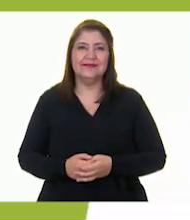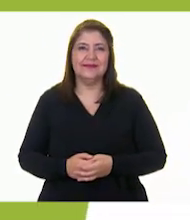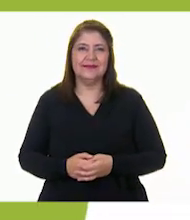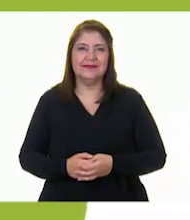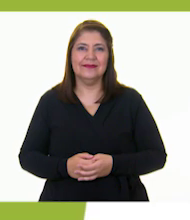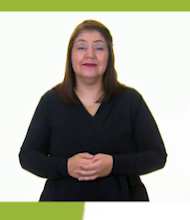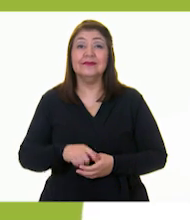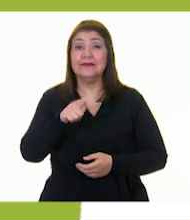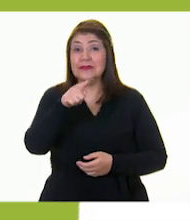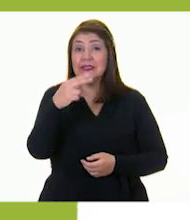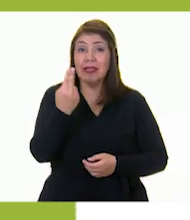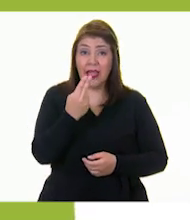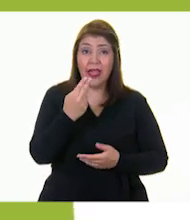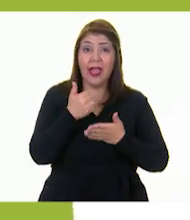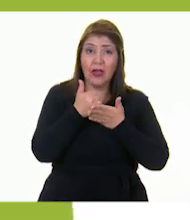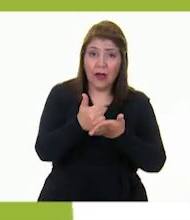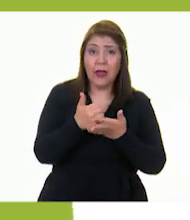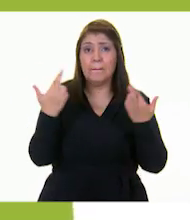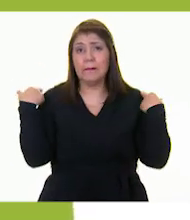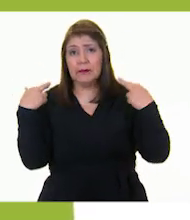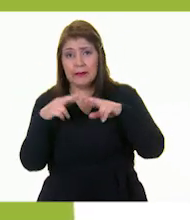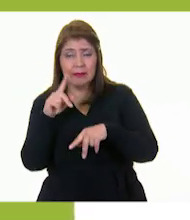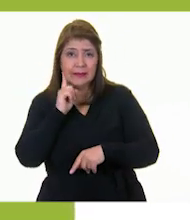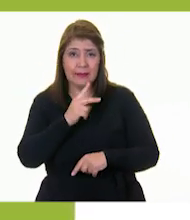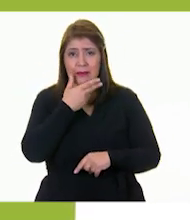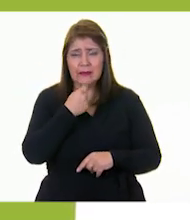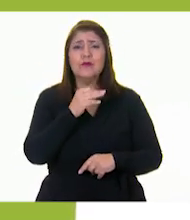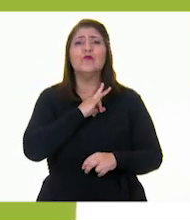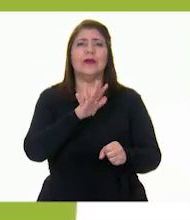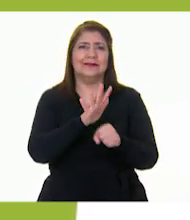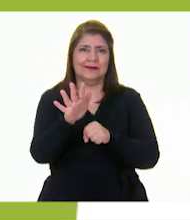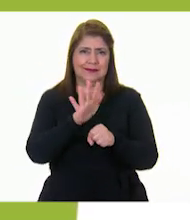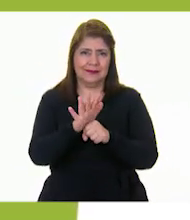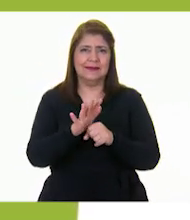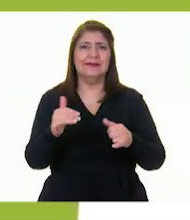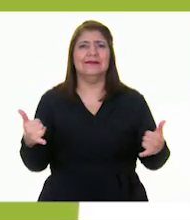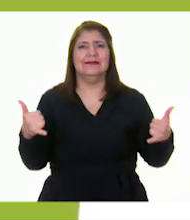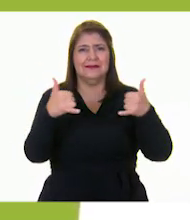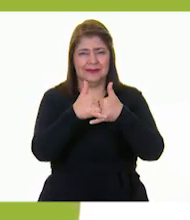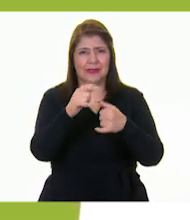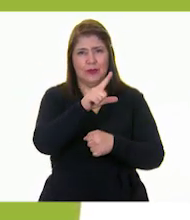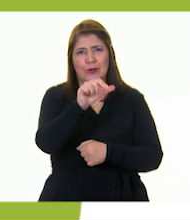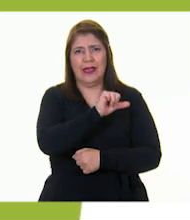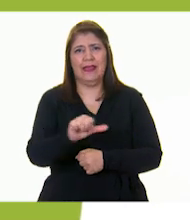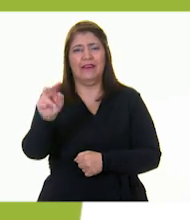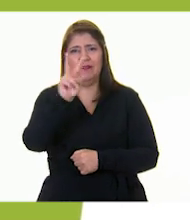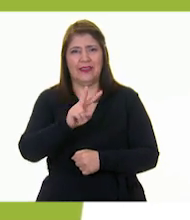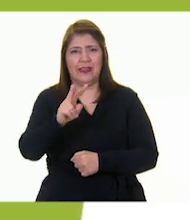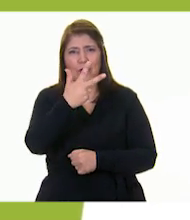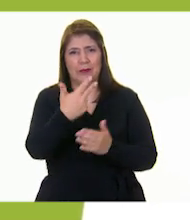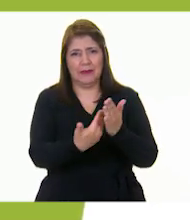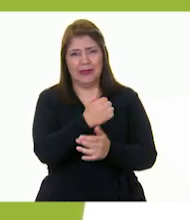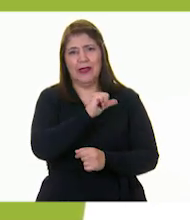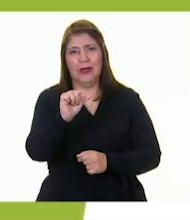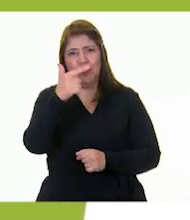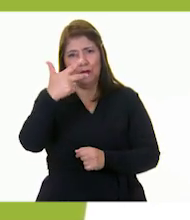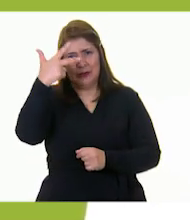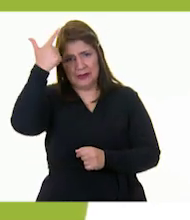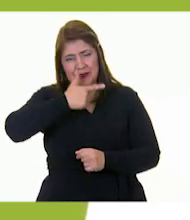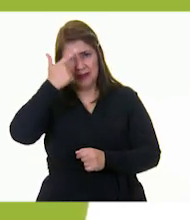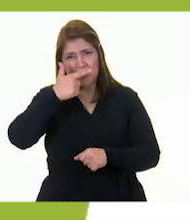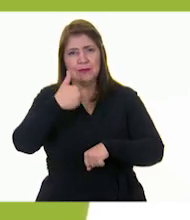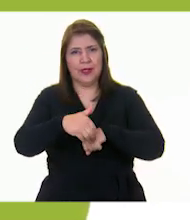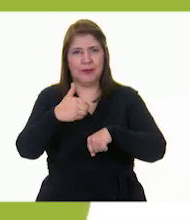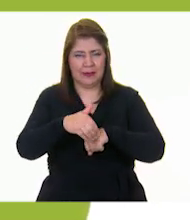Para solicitar apoyo pedagógico, comunícate con maestras y maestros de lunes a viernes de 8 a 20 horas al